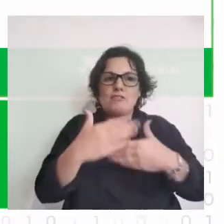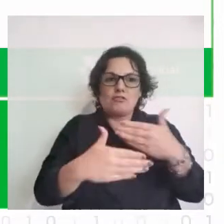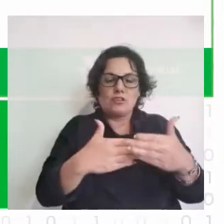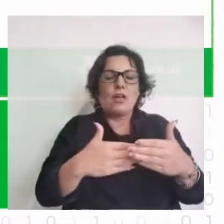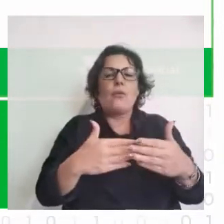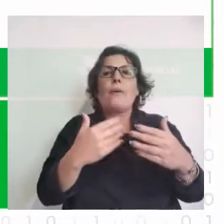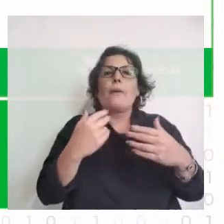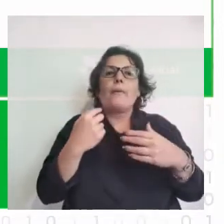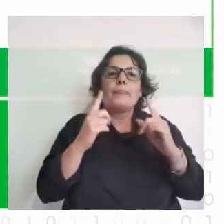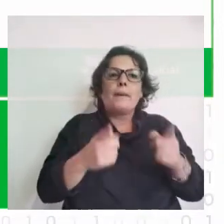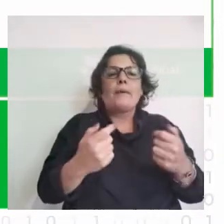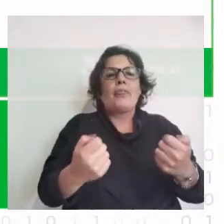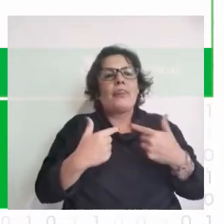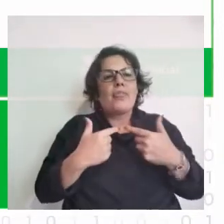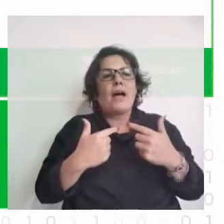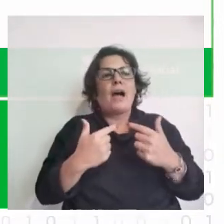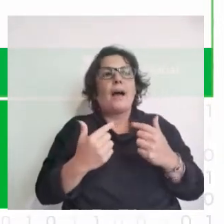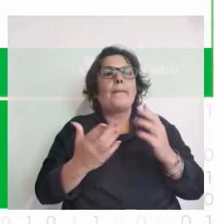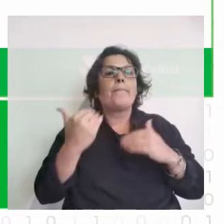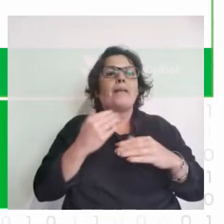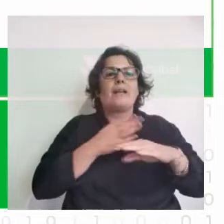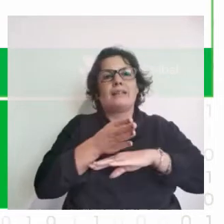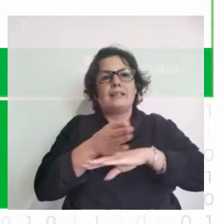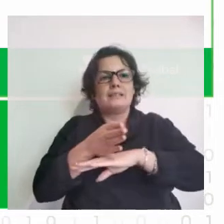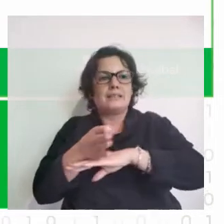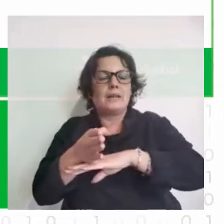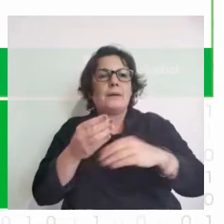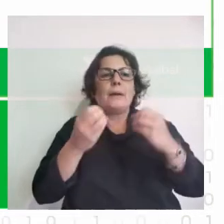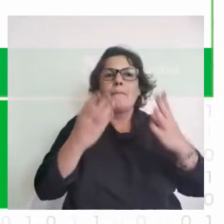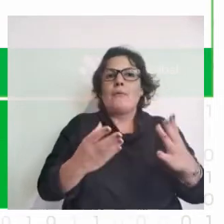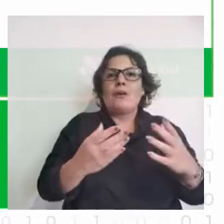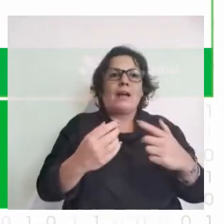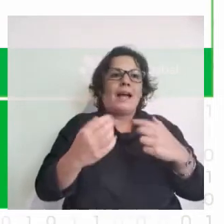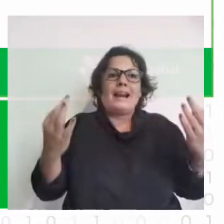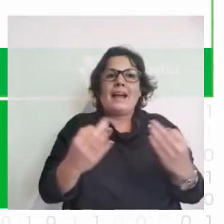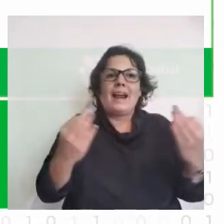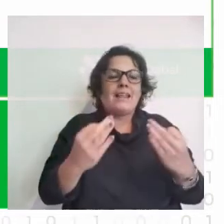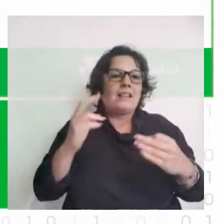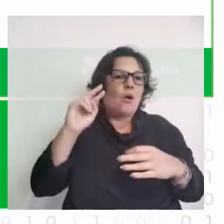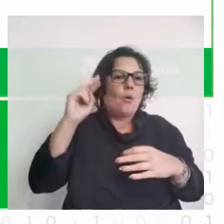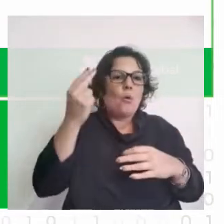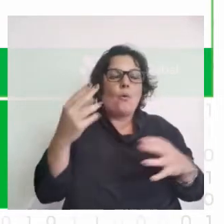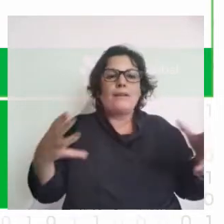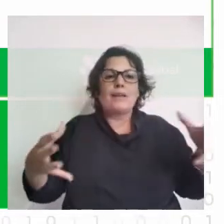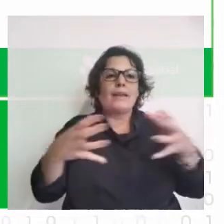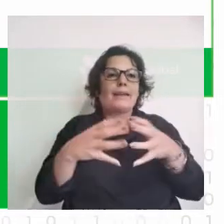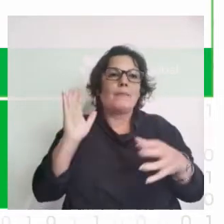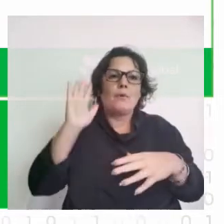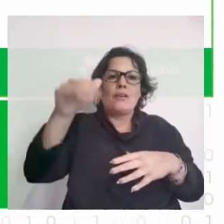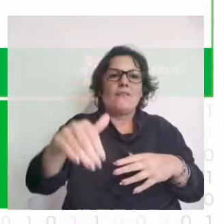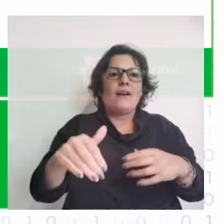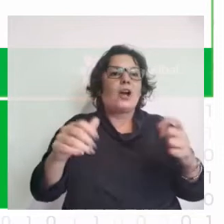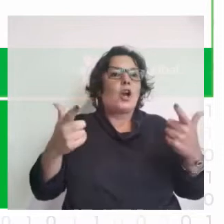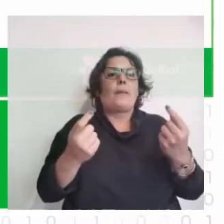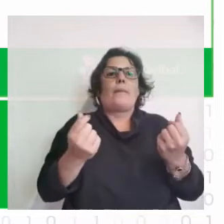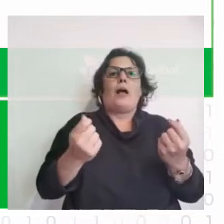permite también, nos acerca a ser accesibles, porque, bueno, hablando de la realidad uruguaya, los equipos de básquetbol no tienen un gran presupuesto